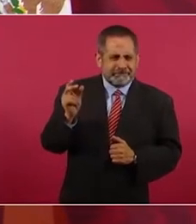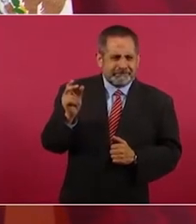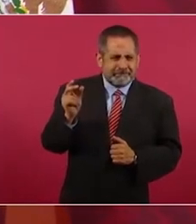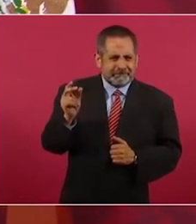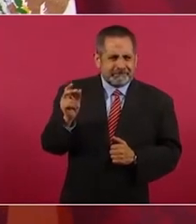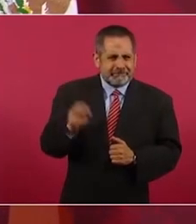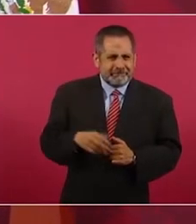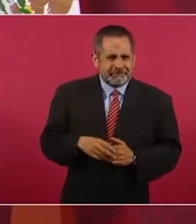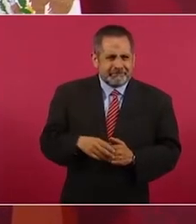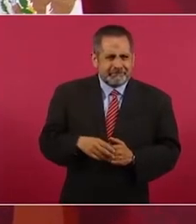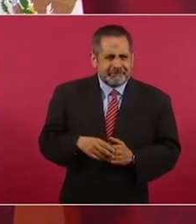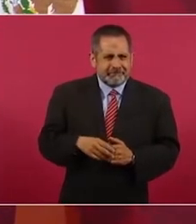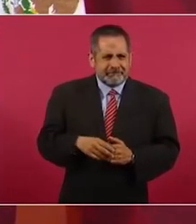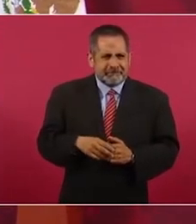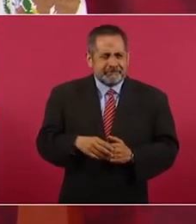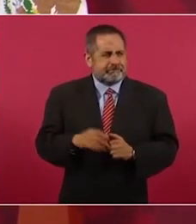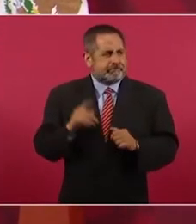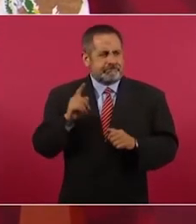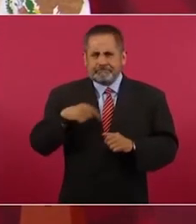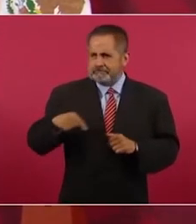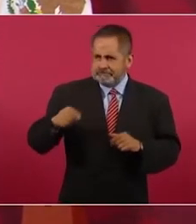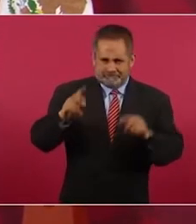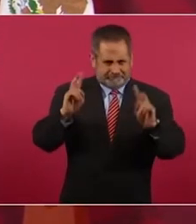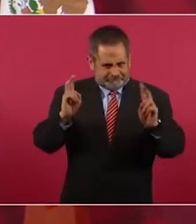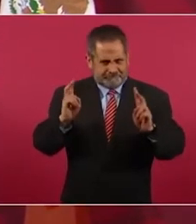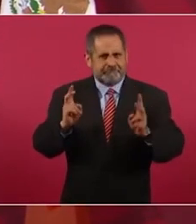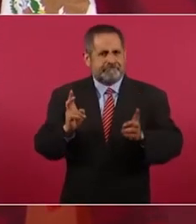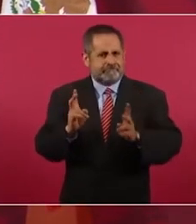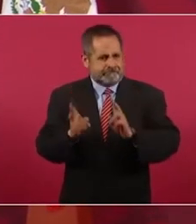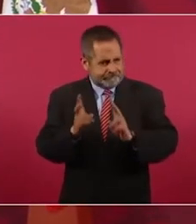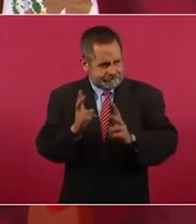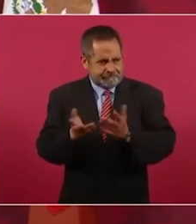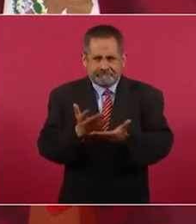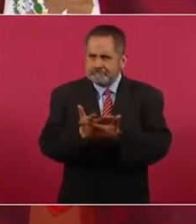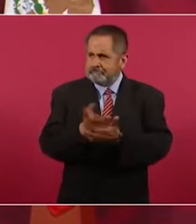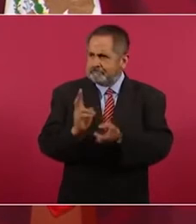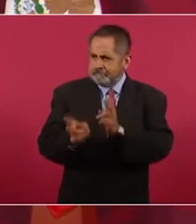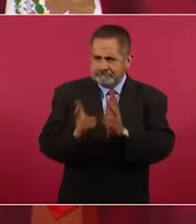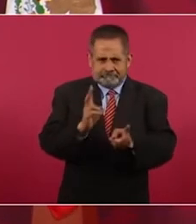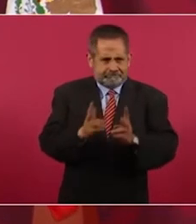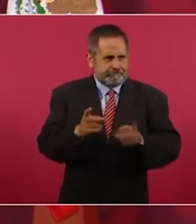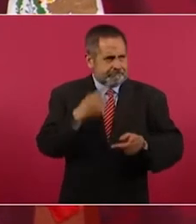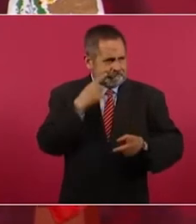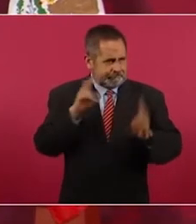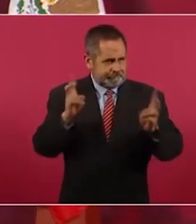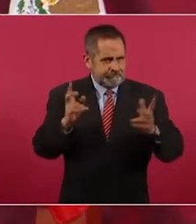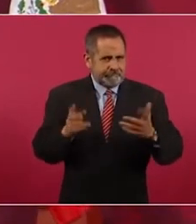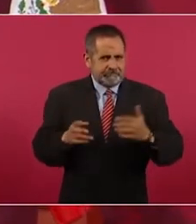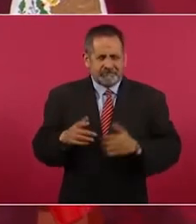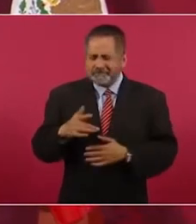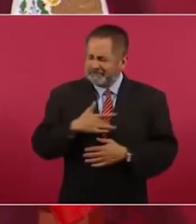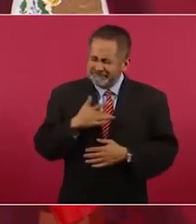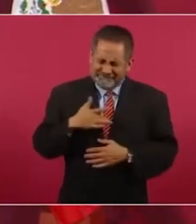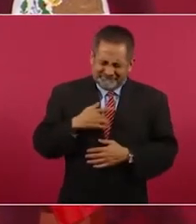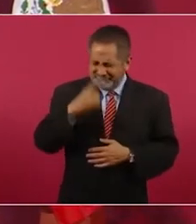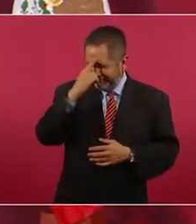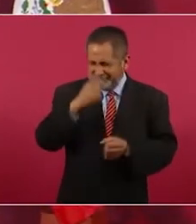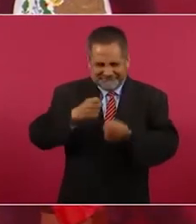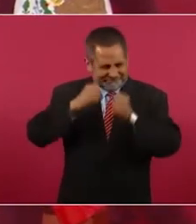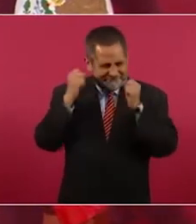es poner el tema sobre la mesa. Porque estoy seguro,